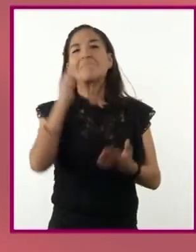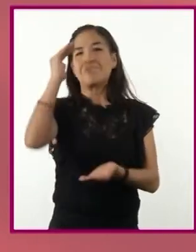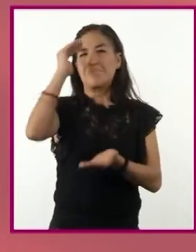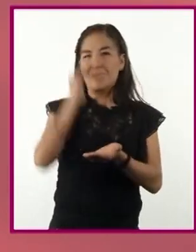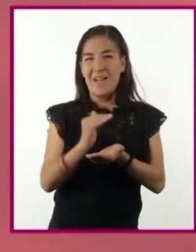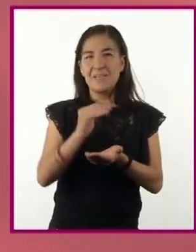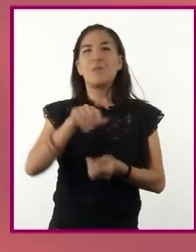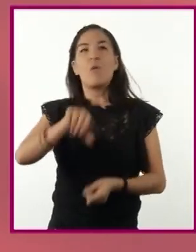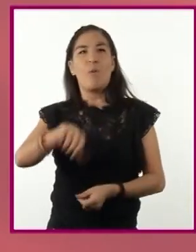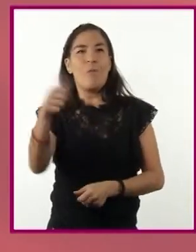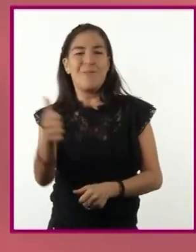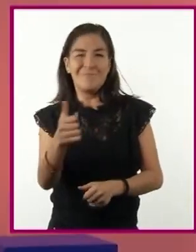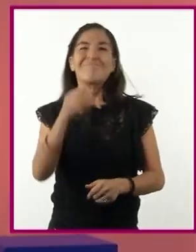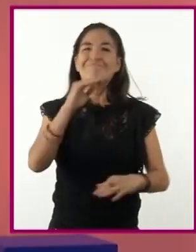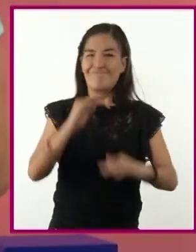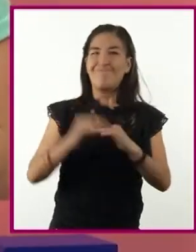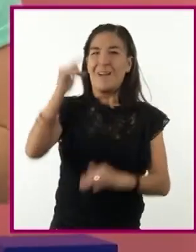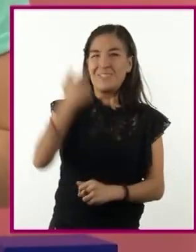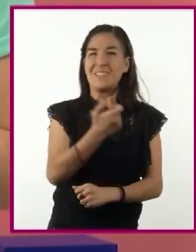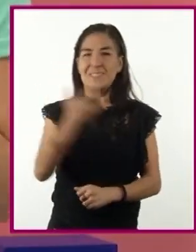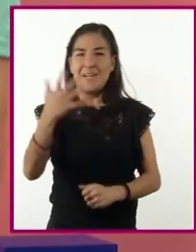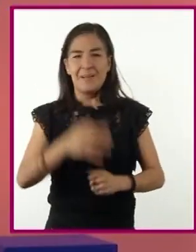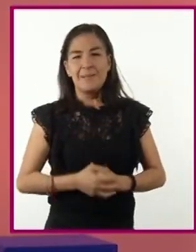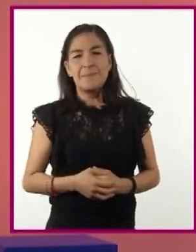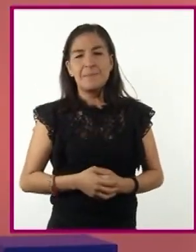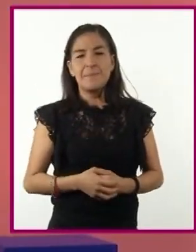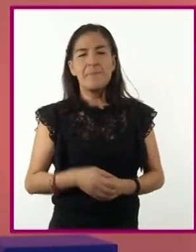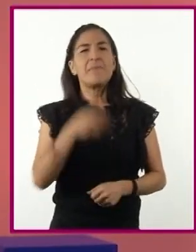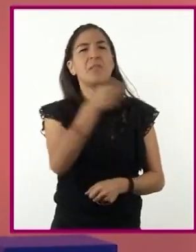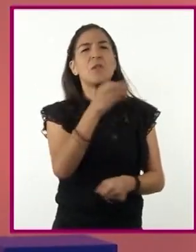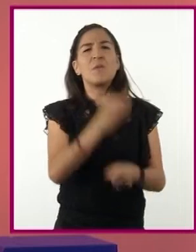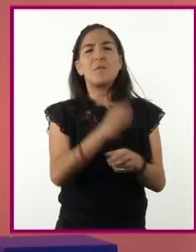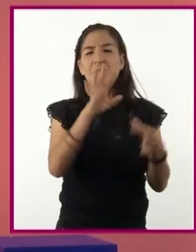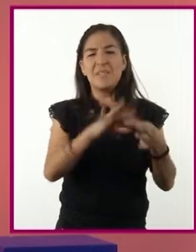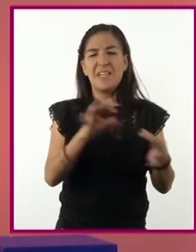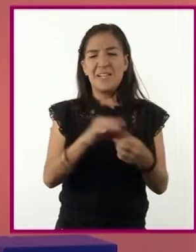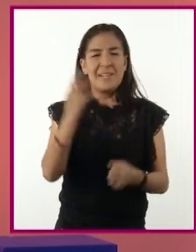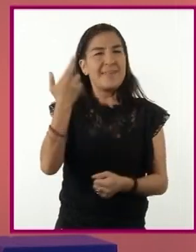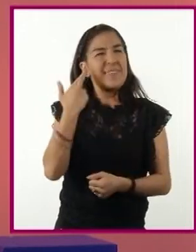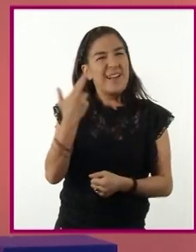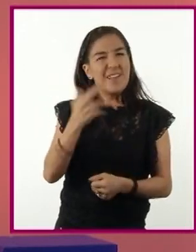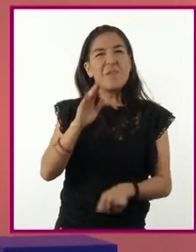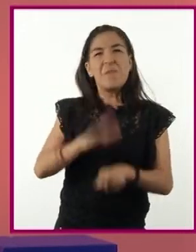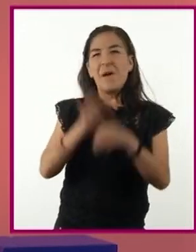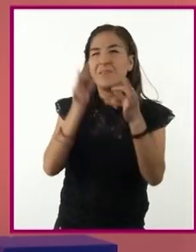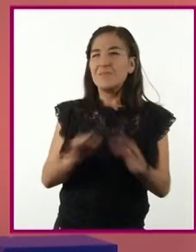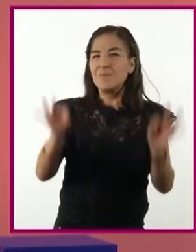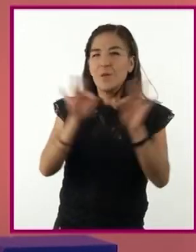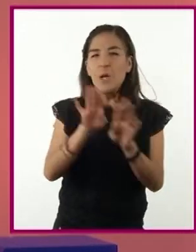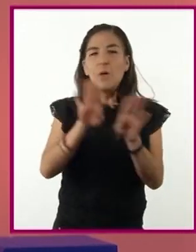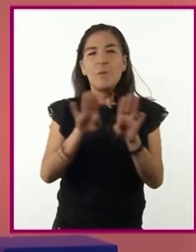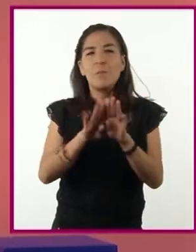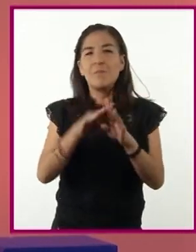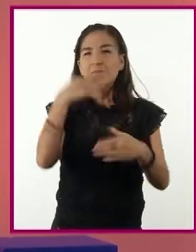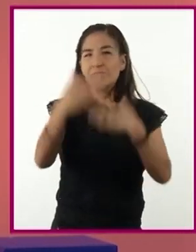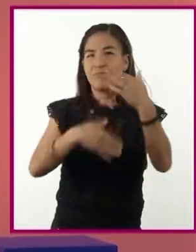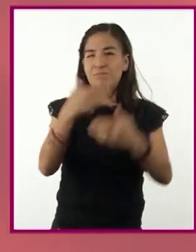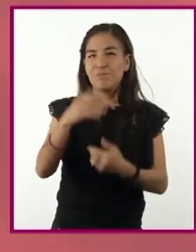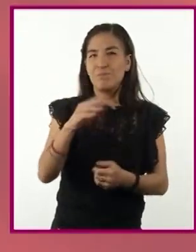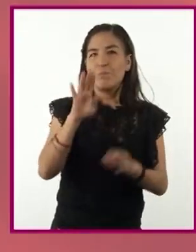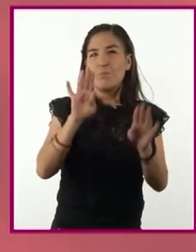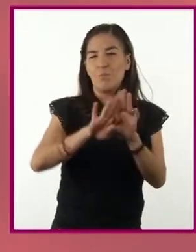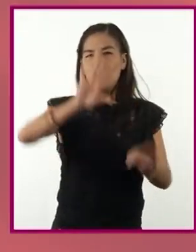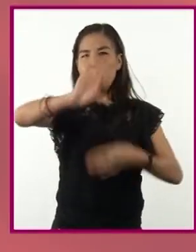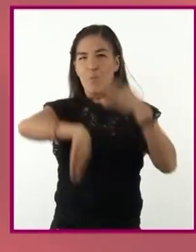elevado que otros medios. ¿Y qué hay de la influencia de la radio en sucesos de relevancia mundial?